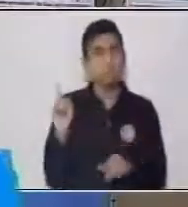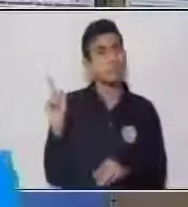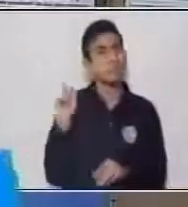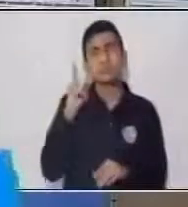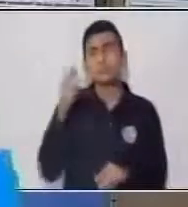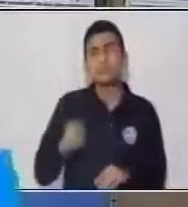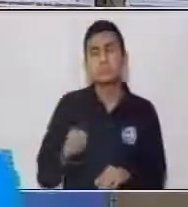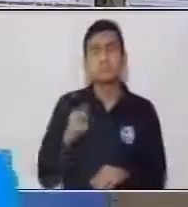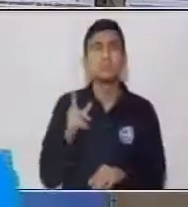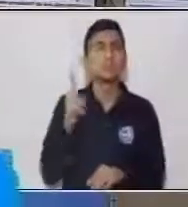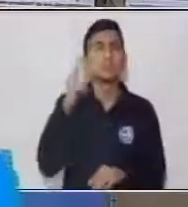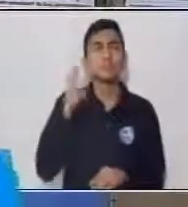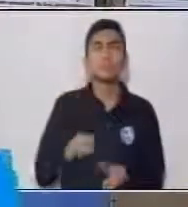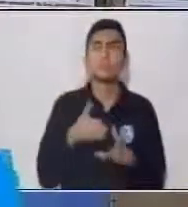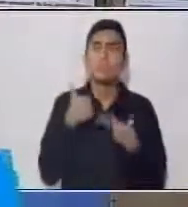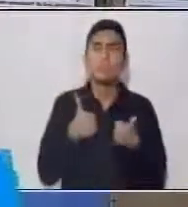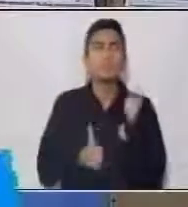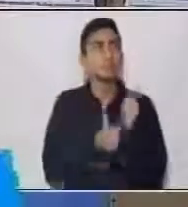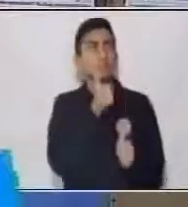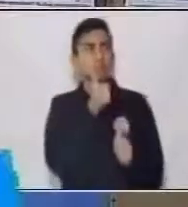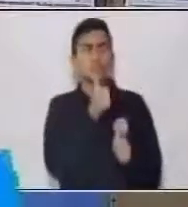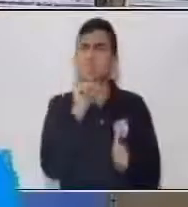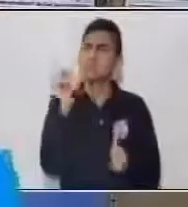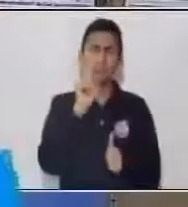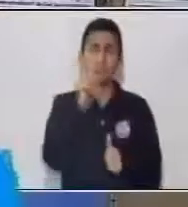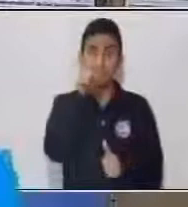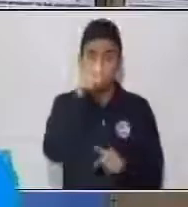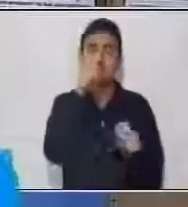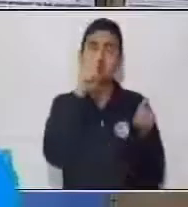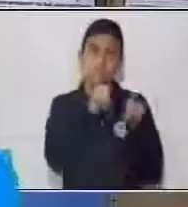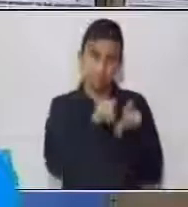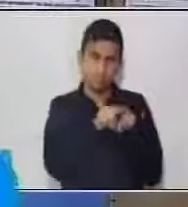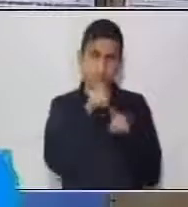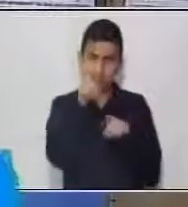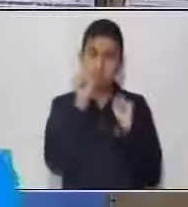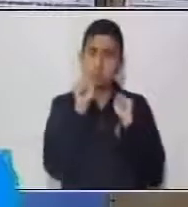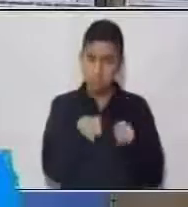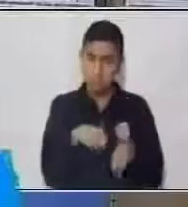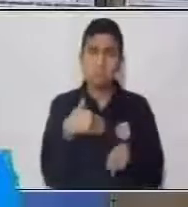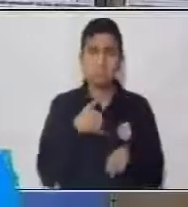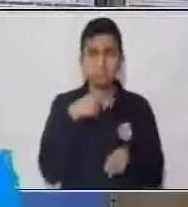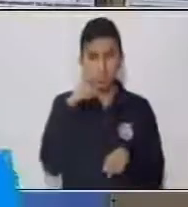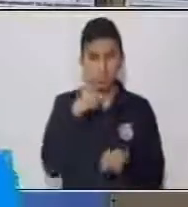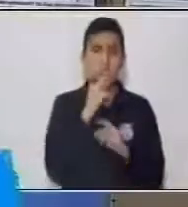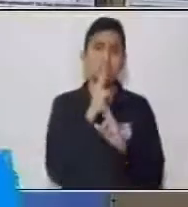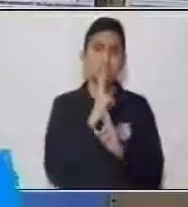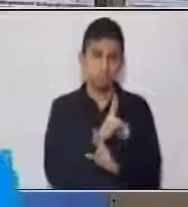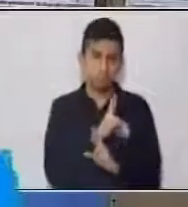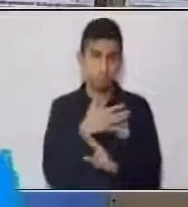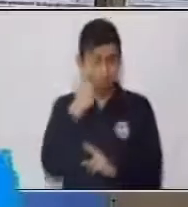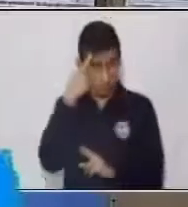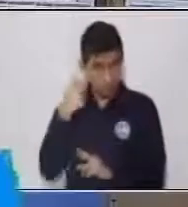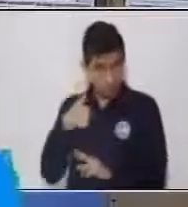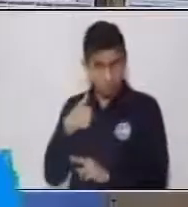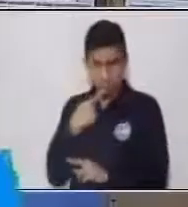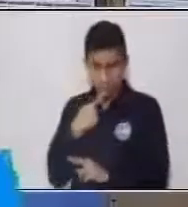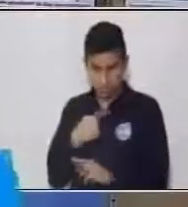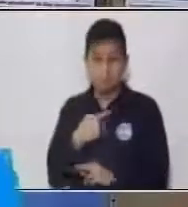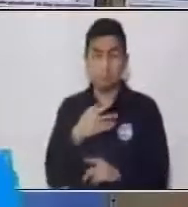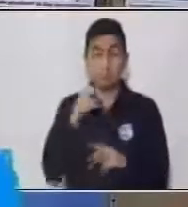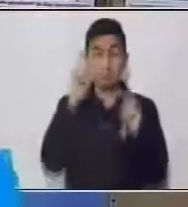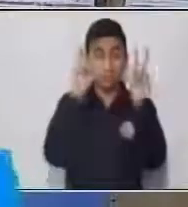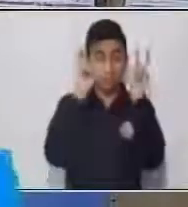que ser como yo saque mi conclusión. Tú también puedes sacar tu conclusión. Mi conclusión dice, los